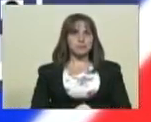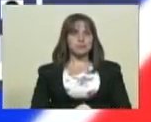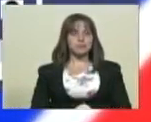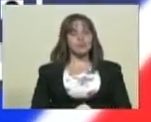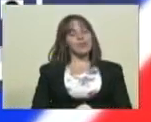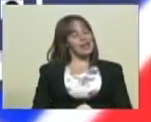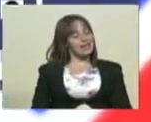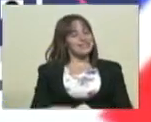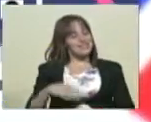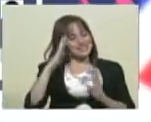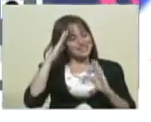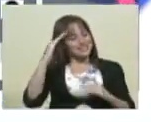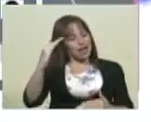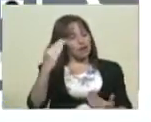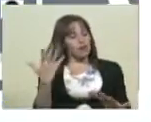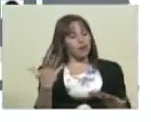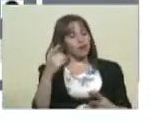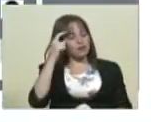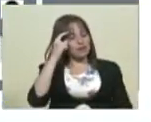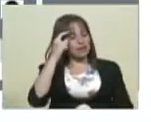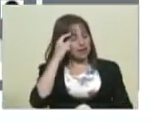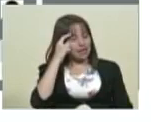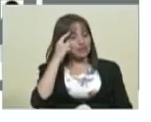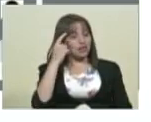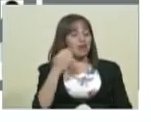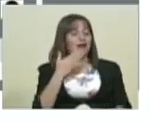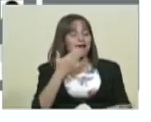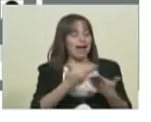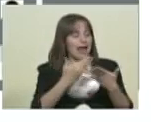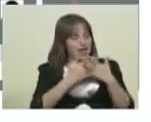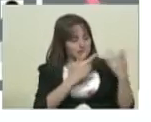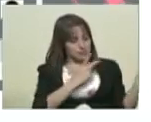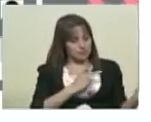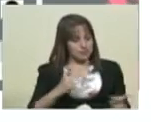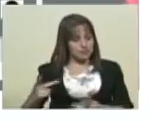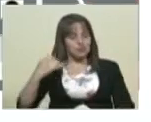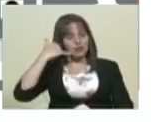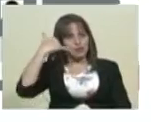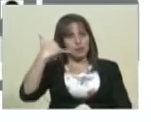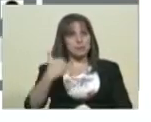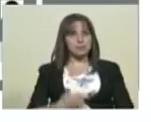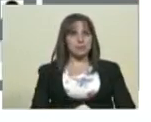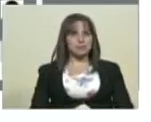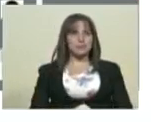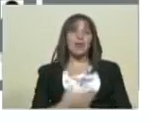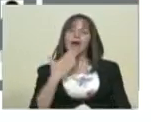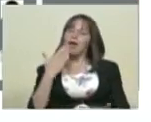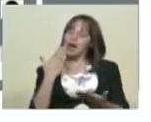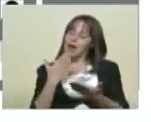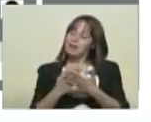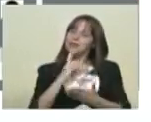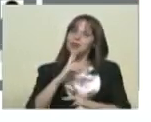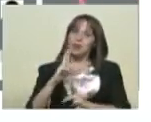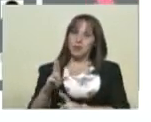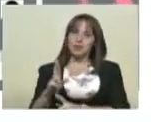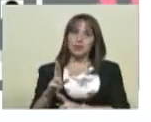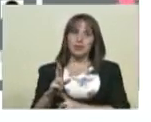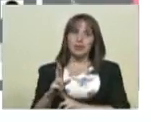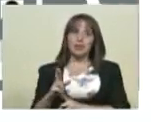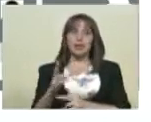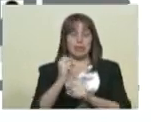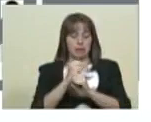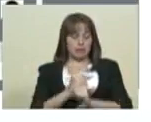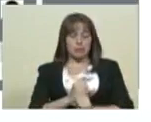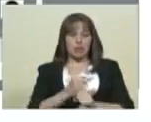Bueno, un saludo, Ernesto. Entonces, muchas gracias por haberme llamado. Gracias a usted por respondernos y estaremos en